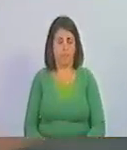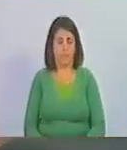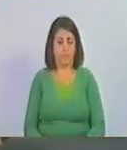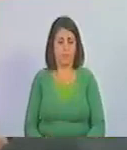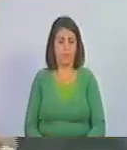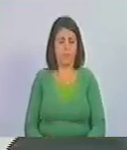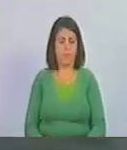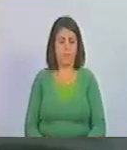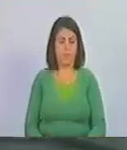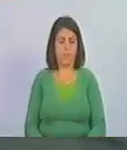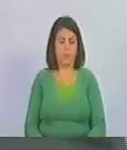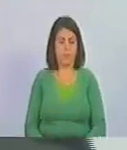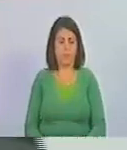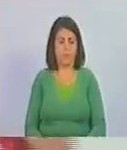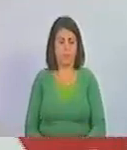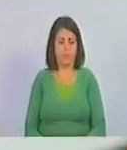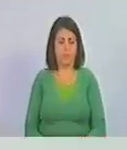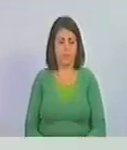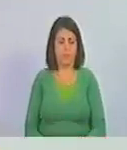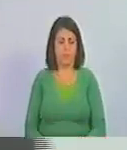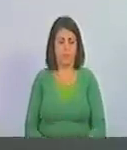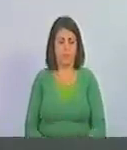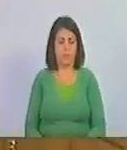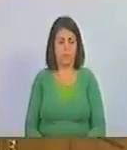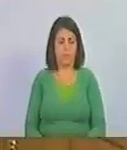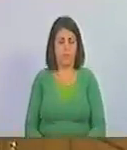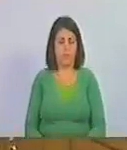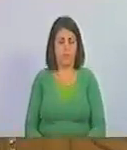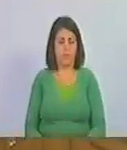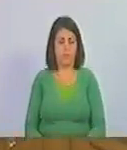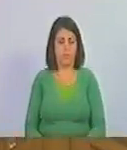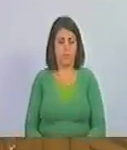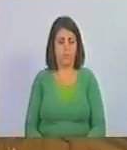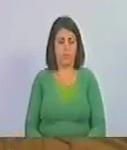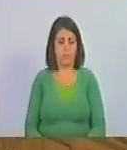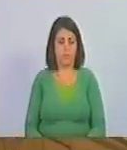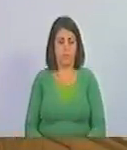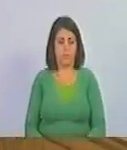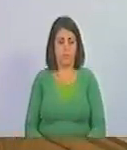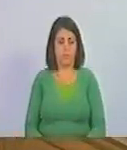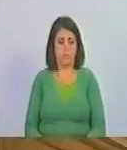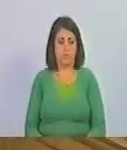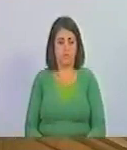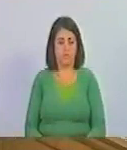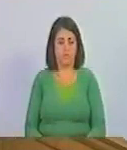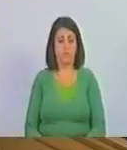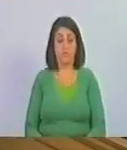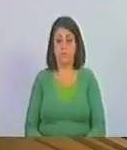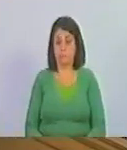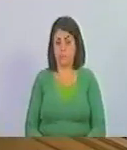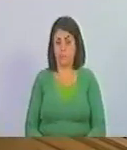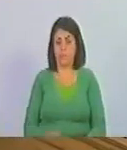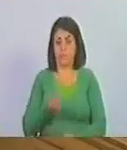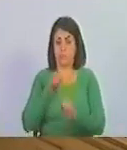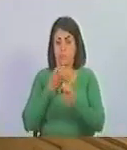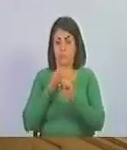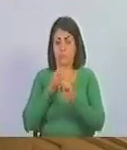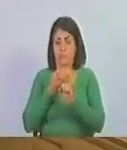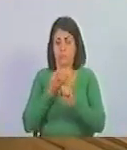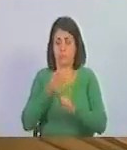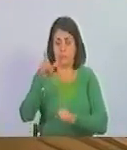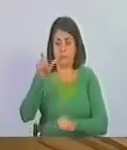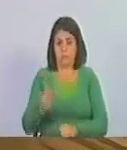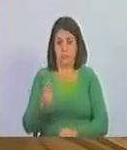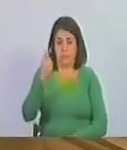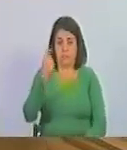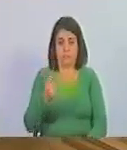a dejar en el derecho de